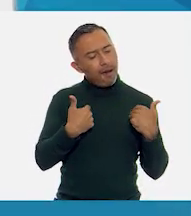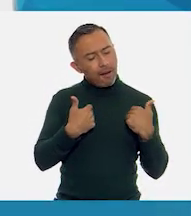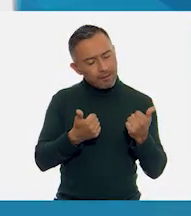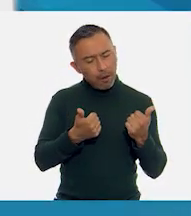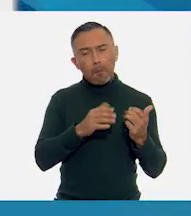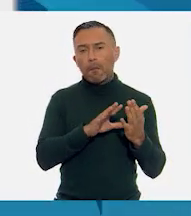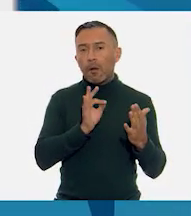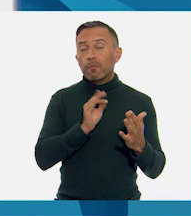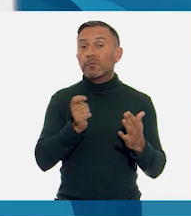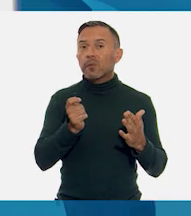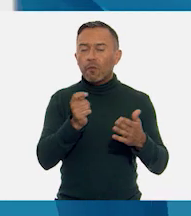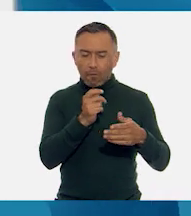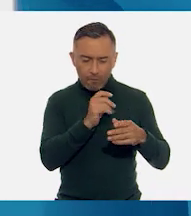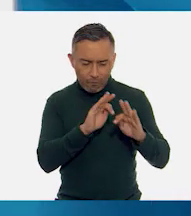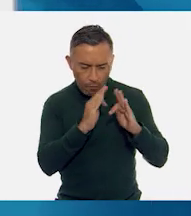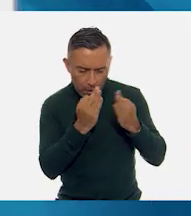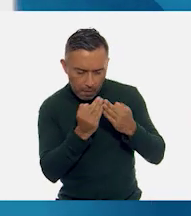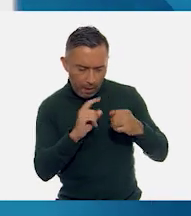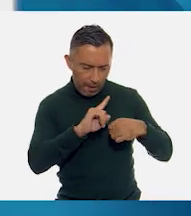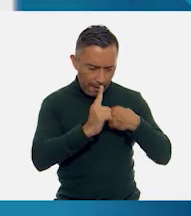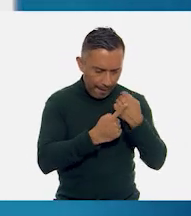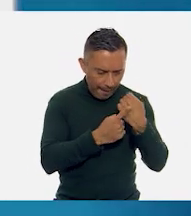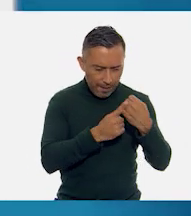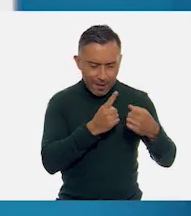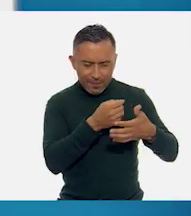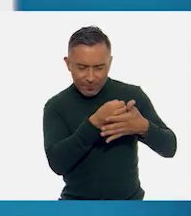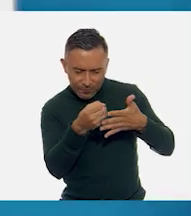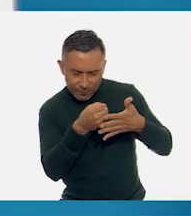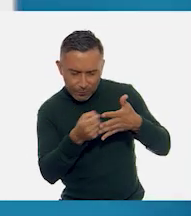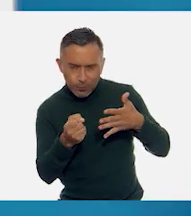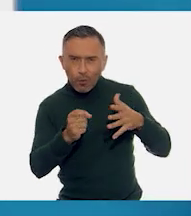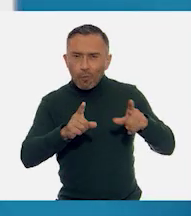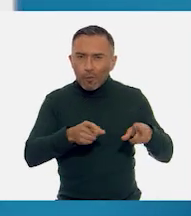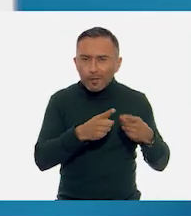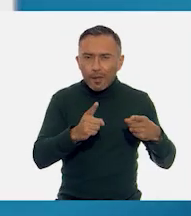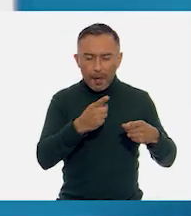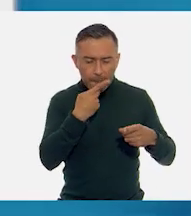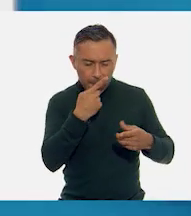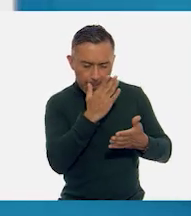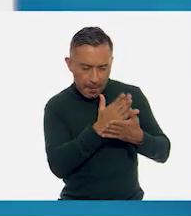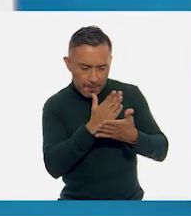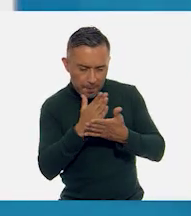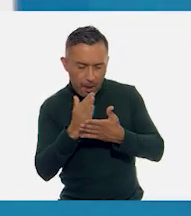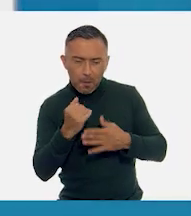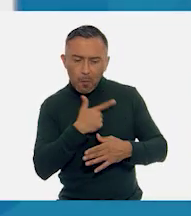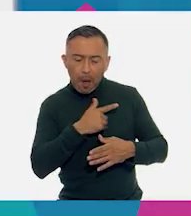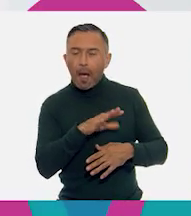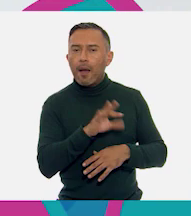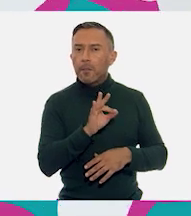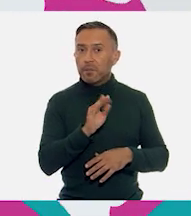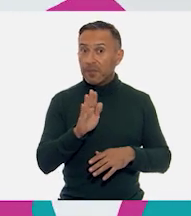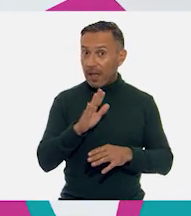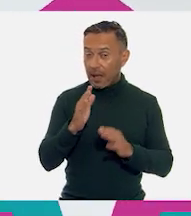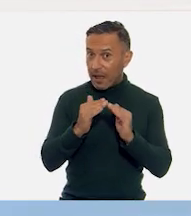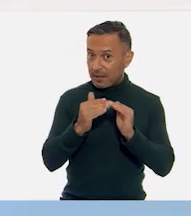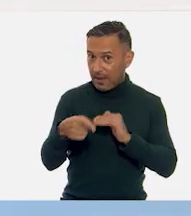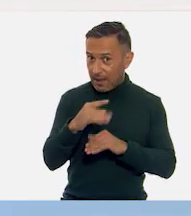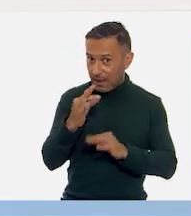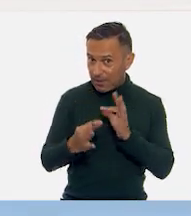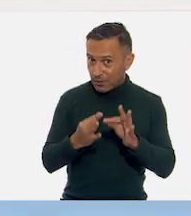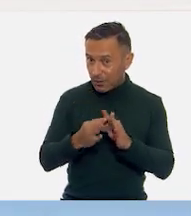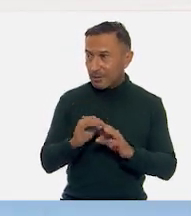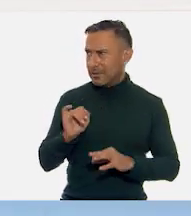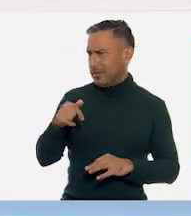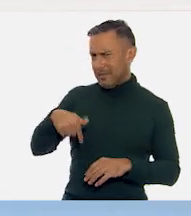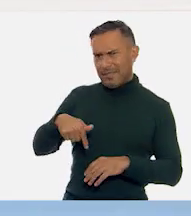literarios y apreciar su ritmo y musicalidad, pues los seleccionamos. ¿Ya están listos ustedes en casa? Yo aquí ya estoy